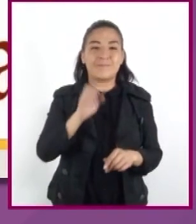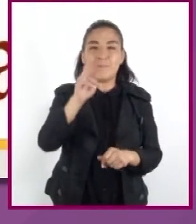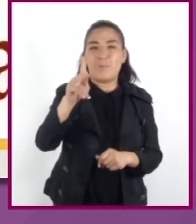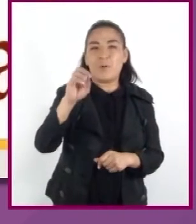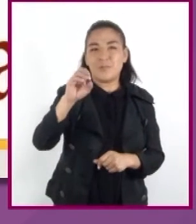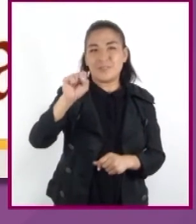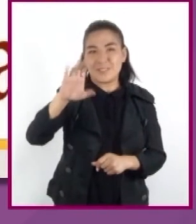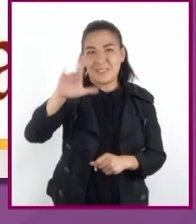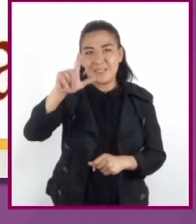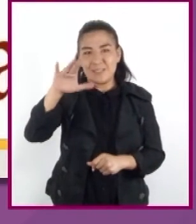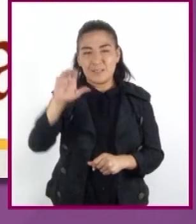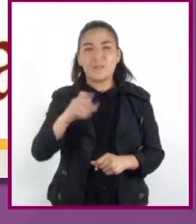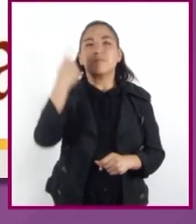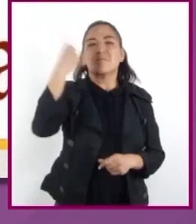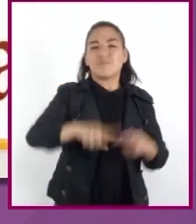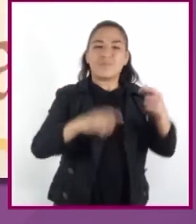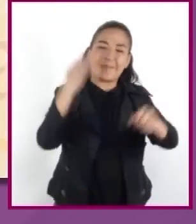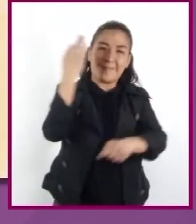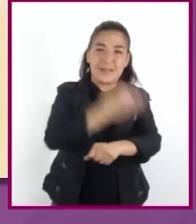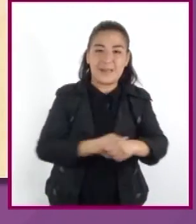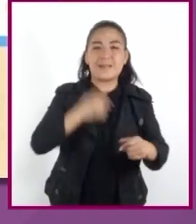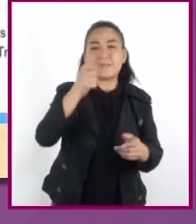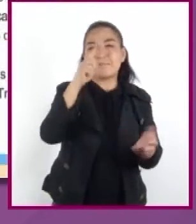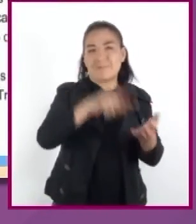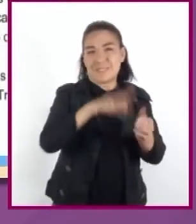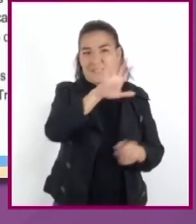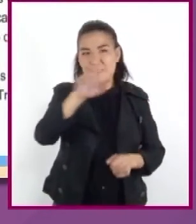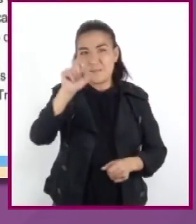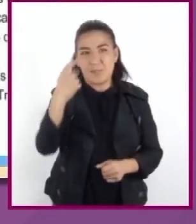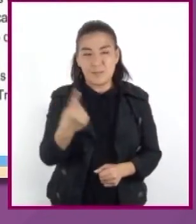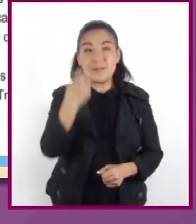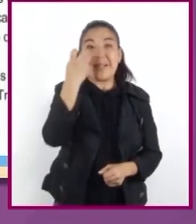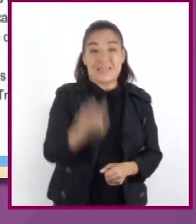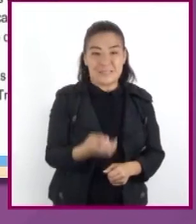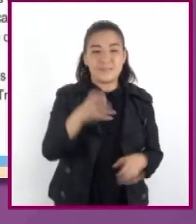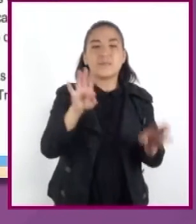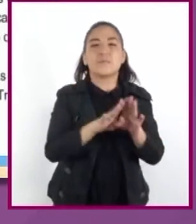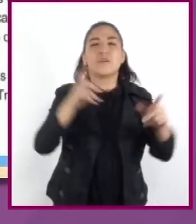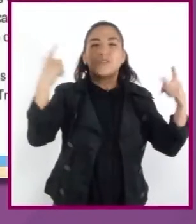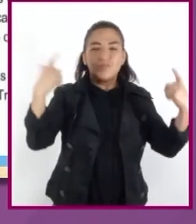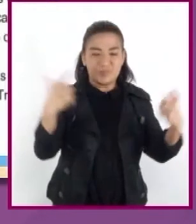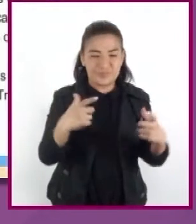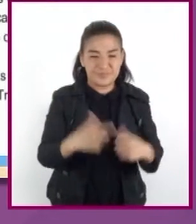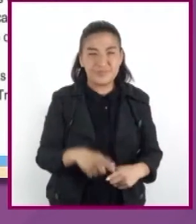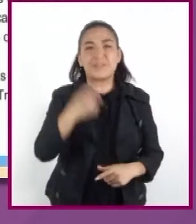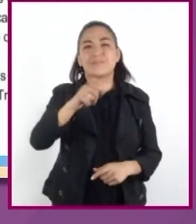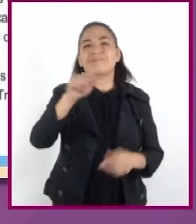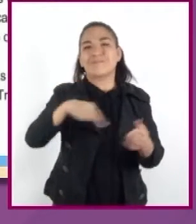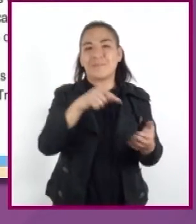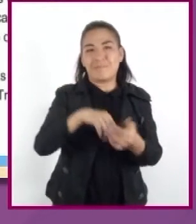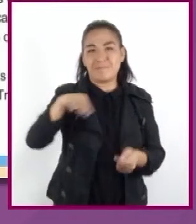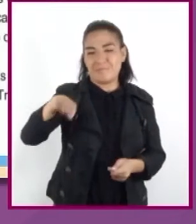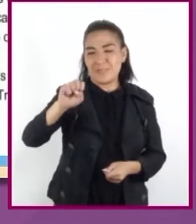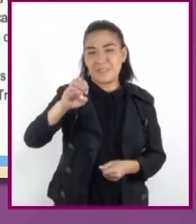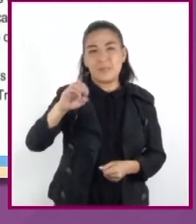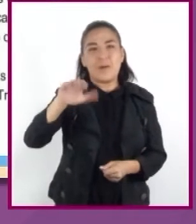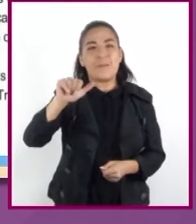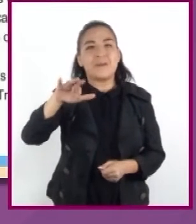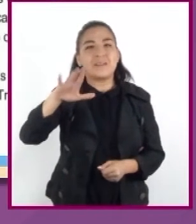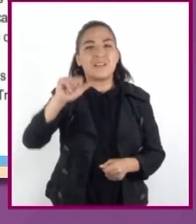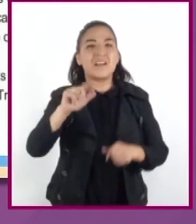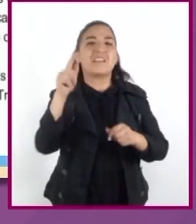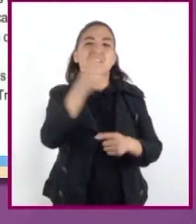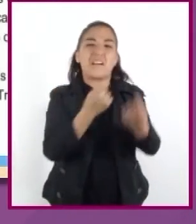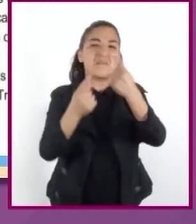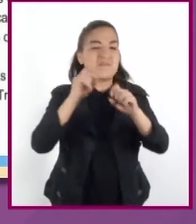de 1200 a 1521. Durante esta fase, se redujeron las dimensiones de Mesoamérica debido al abandono de